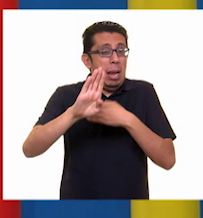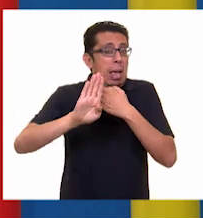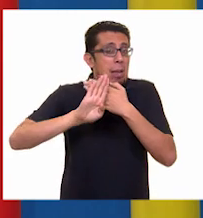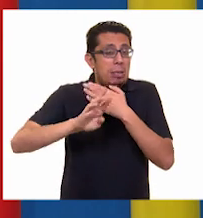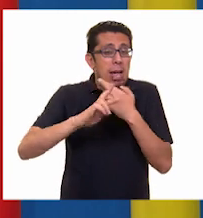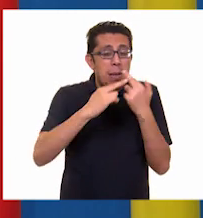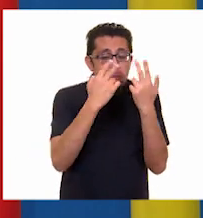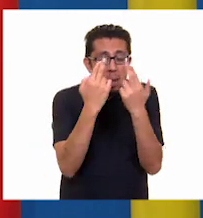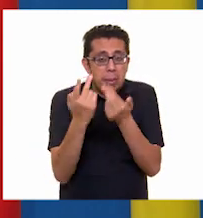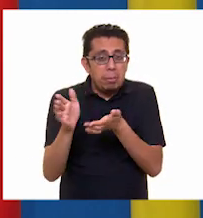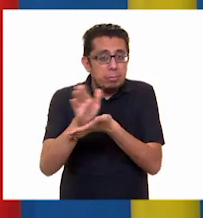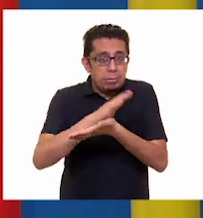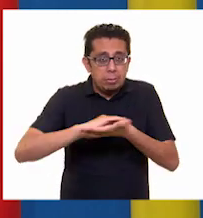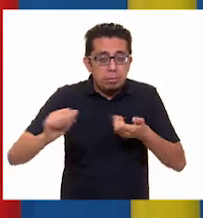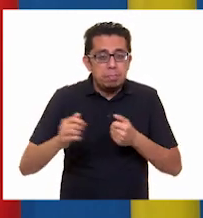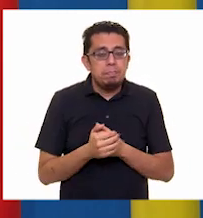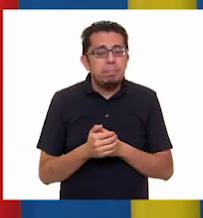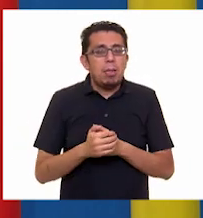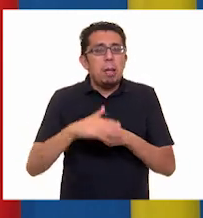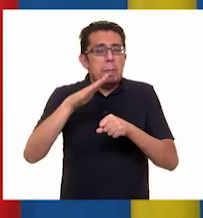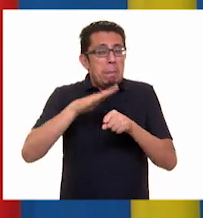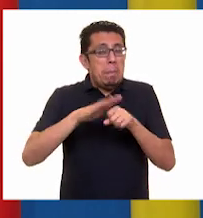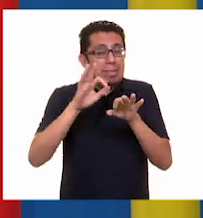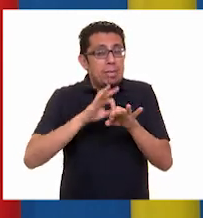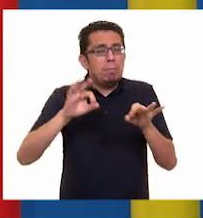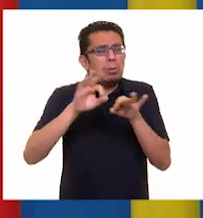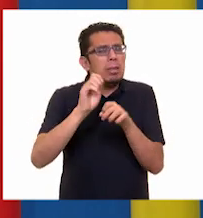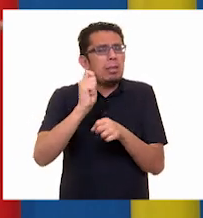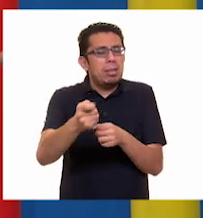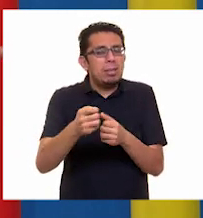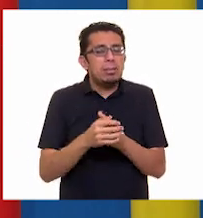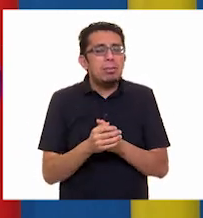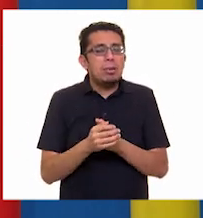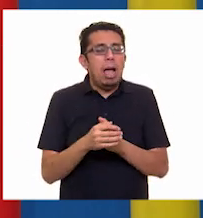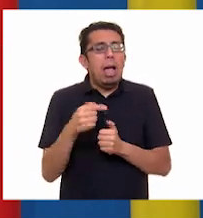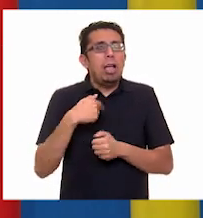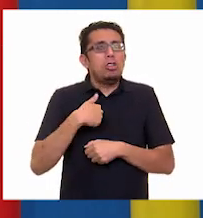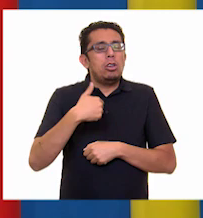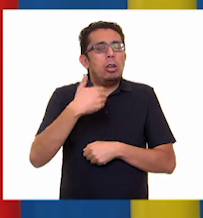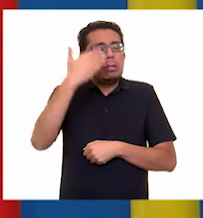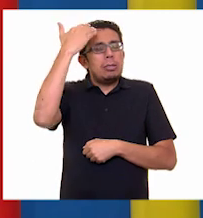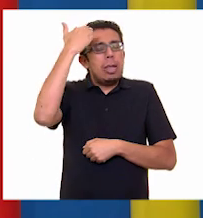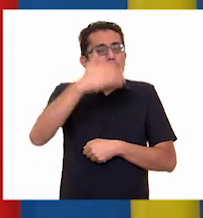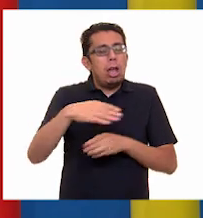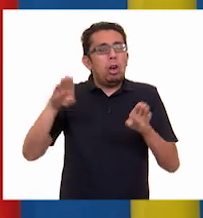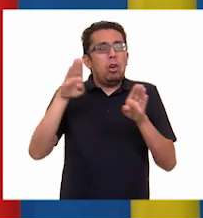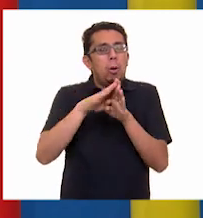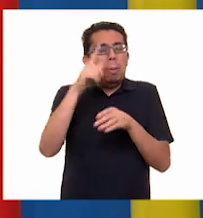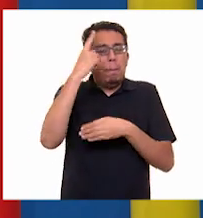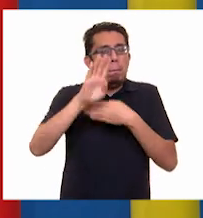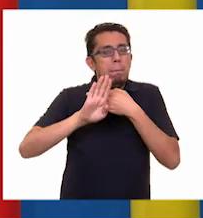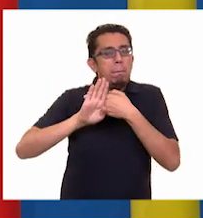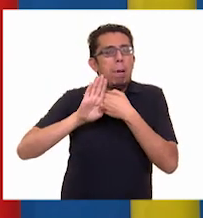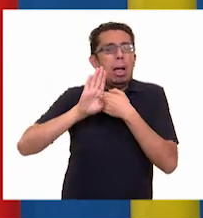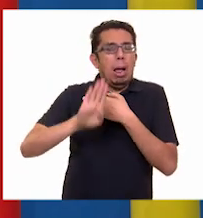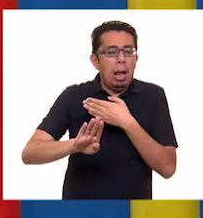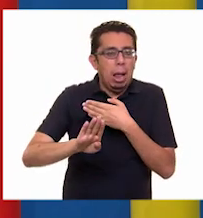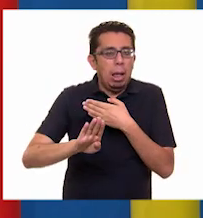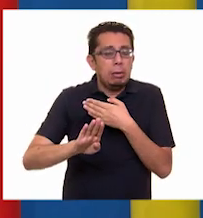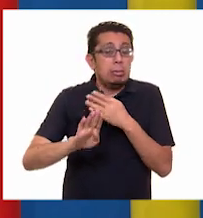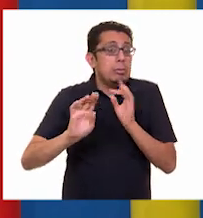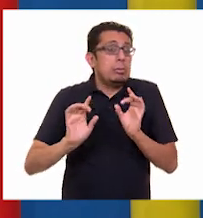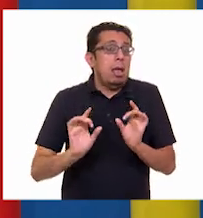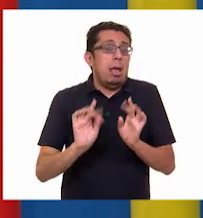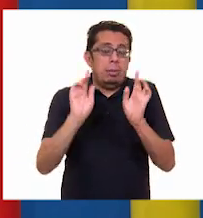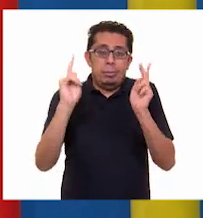Así es, lo más importante es saber qué hacer para prevenir los desastres o mitigarlos en caso de que